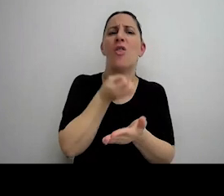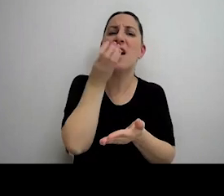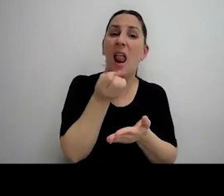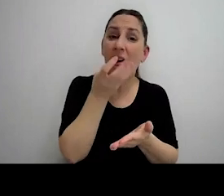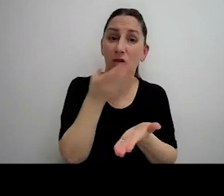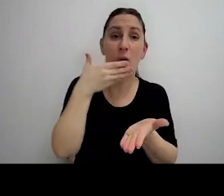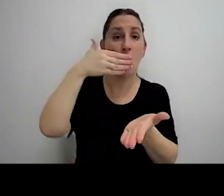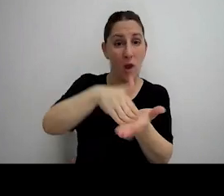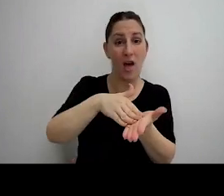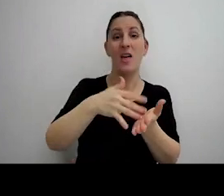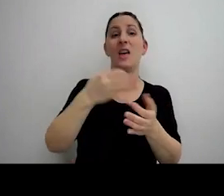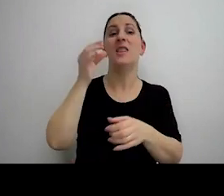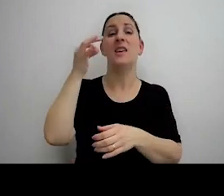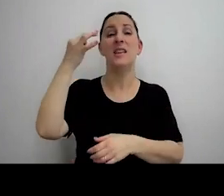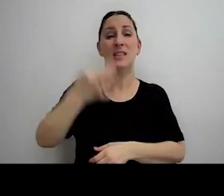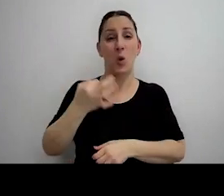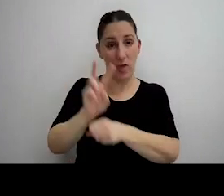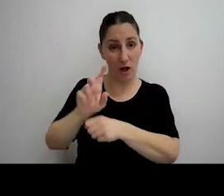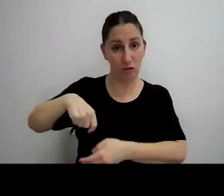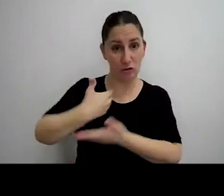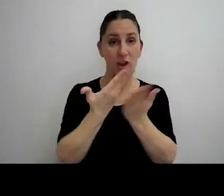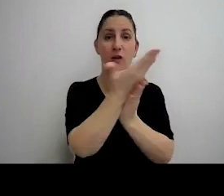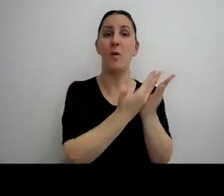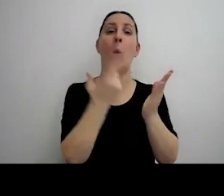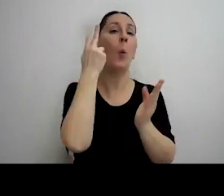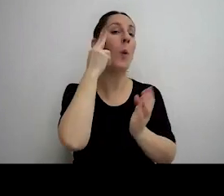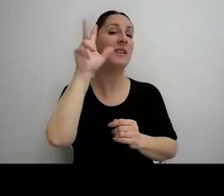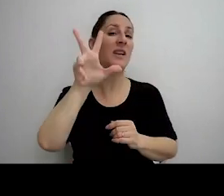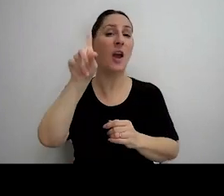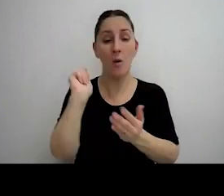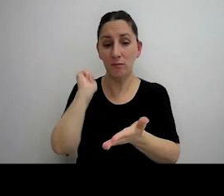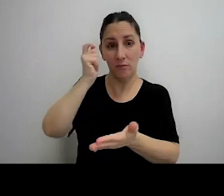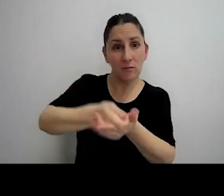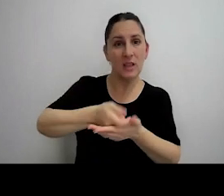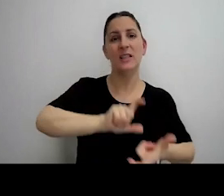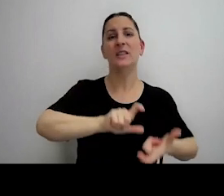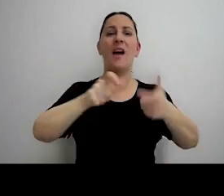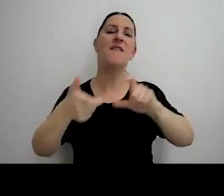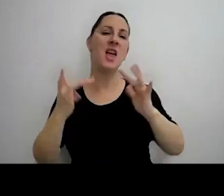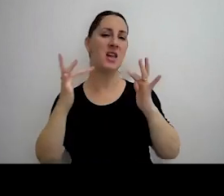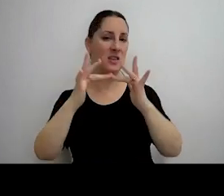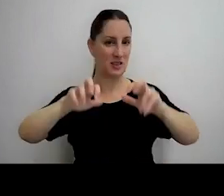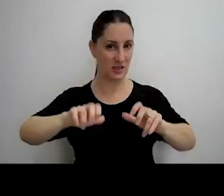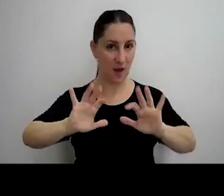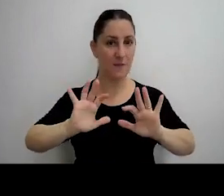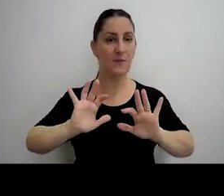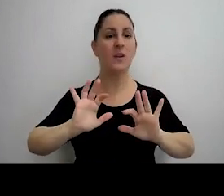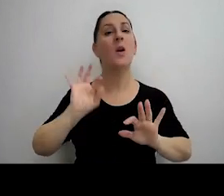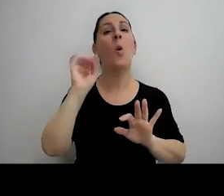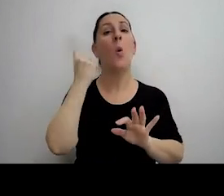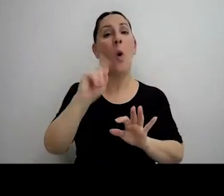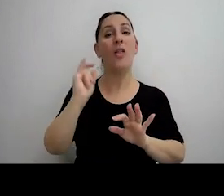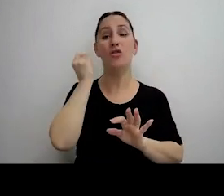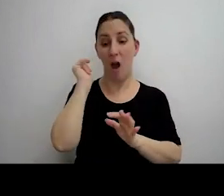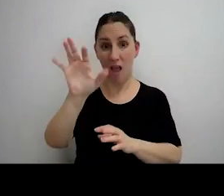seguridad social, formulario 931, se efectúe mediante transferencia electrónica. Y una vez ejercida la